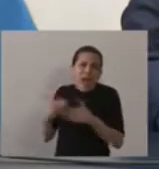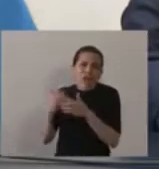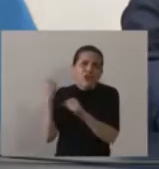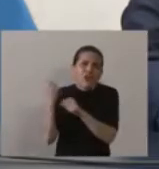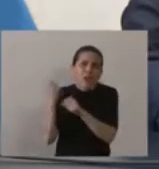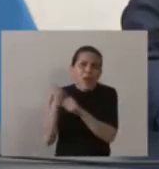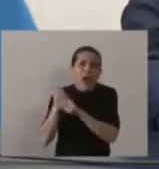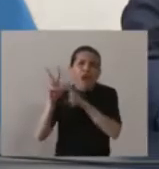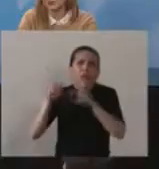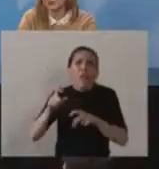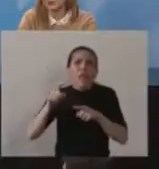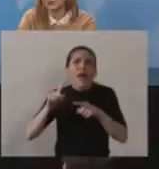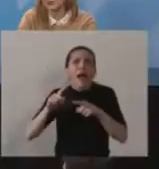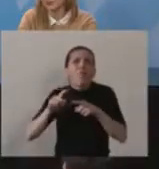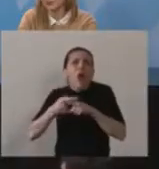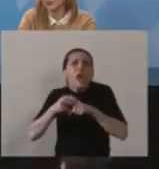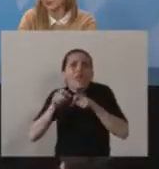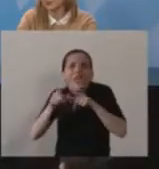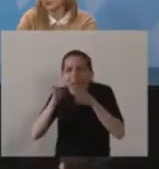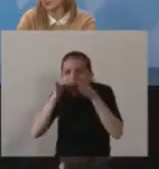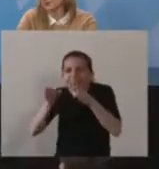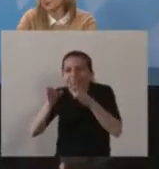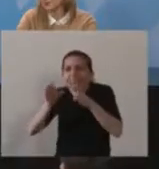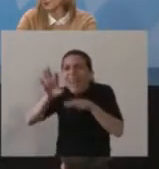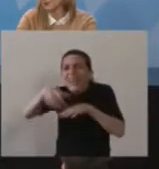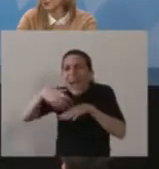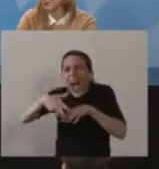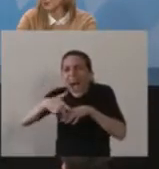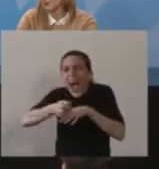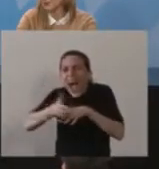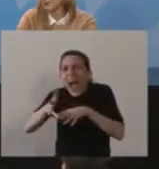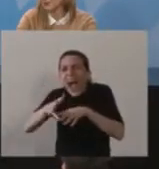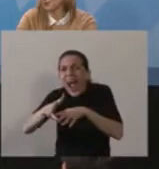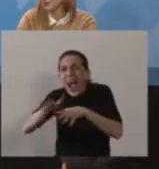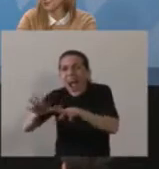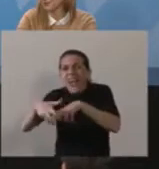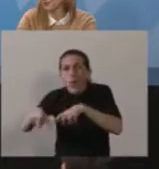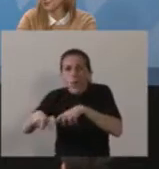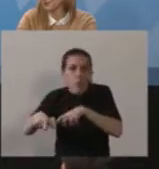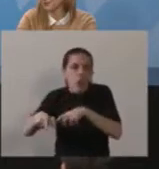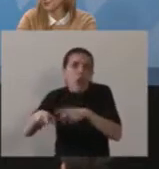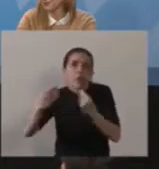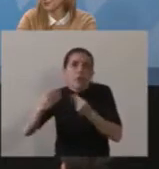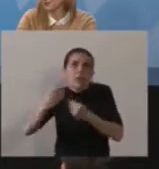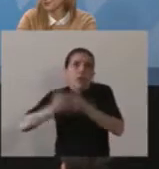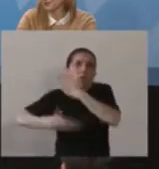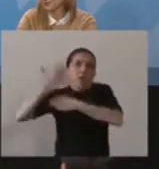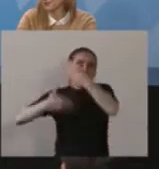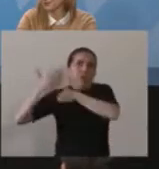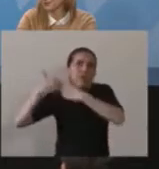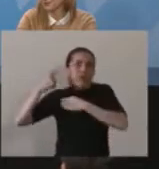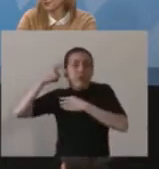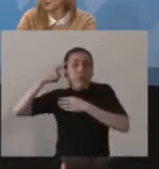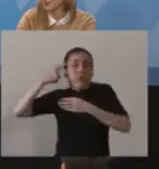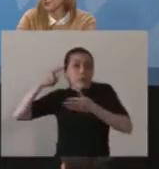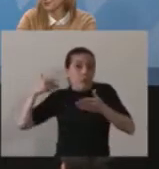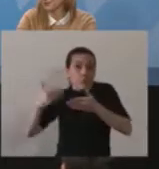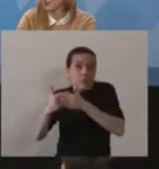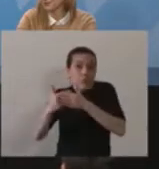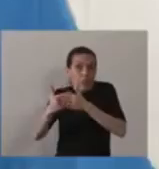que ver con la política agrícola y creo que en una mirada histórica esta es una decisión que,